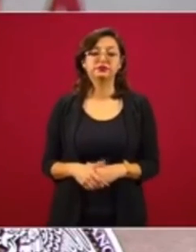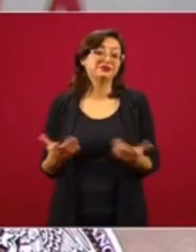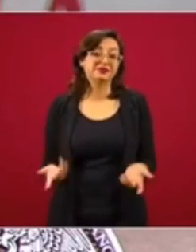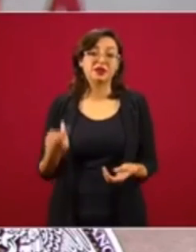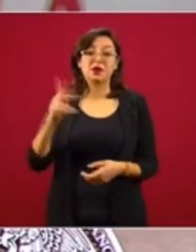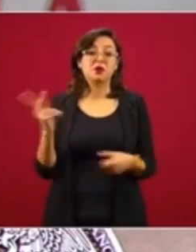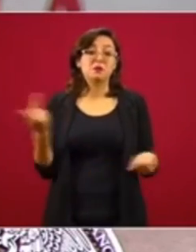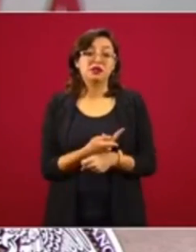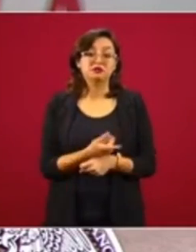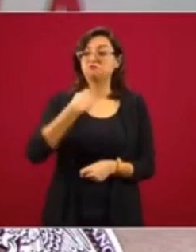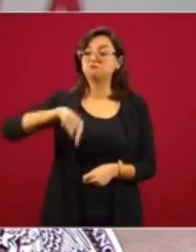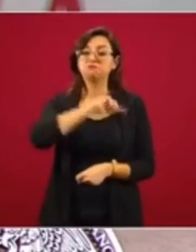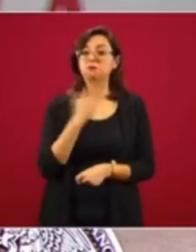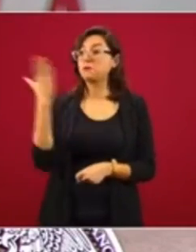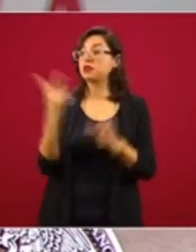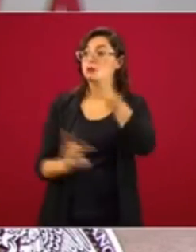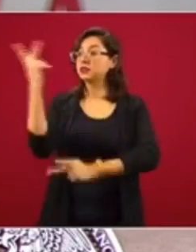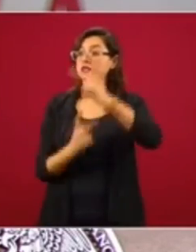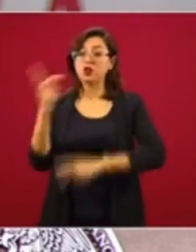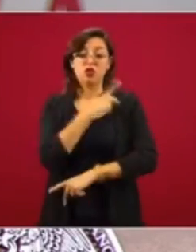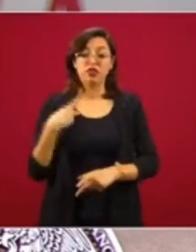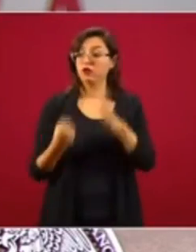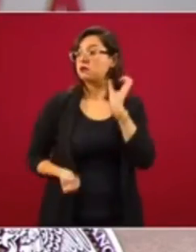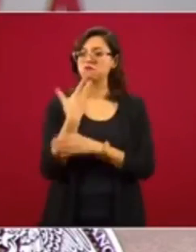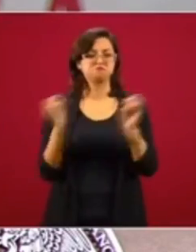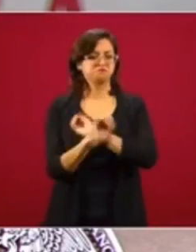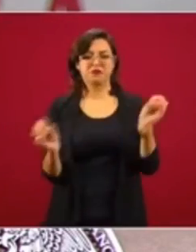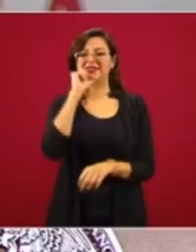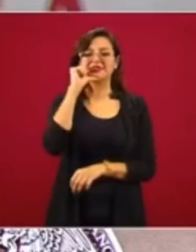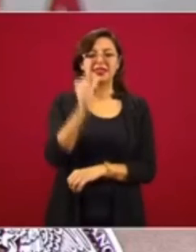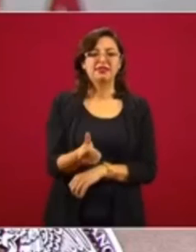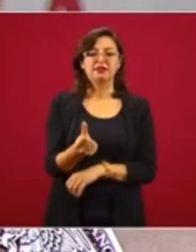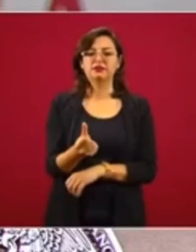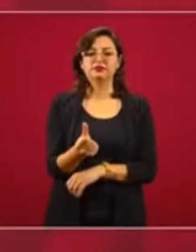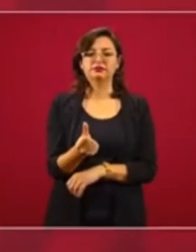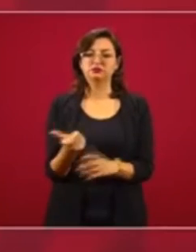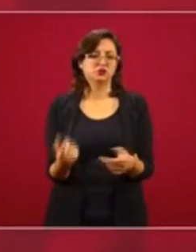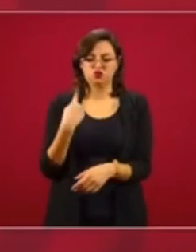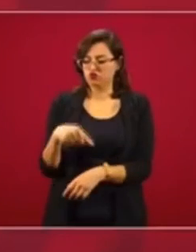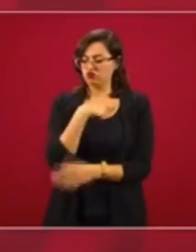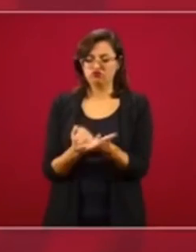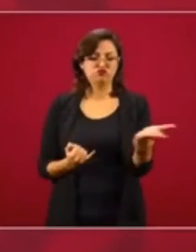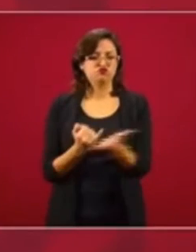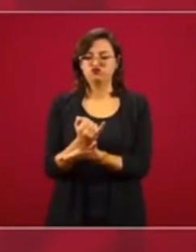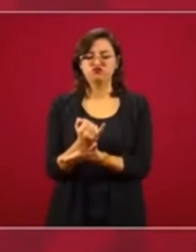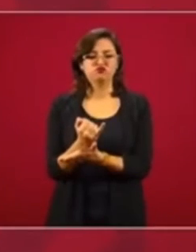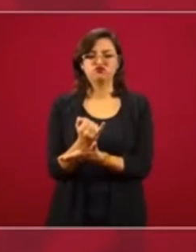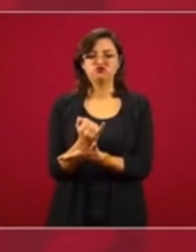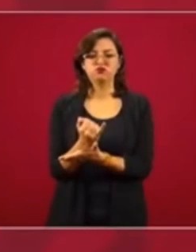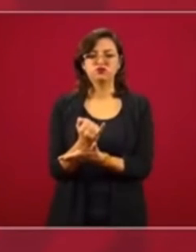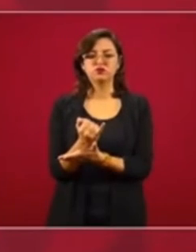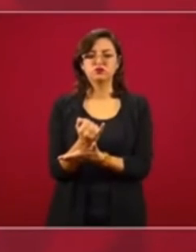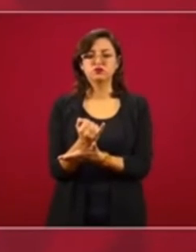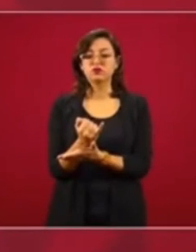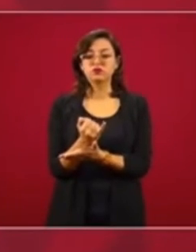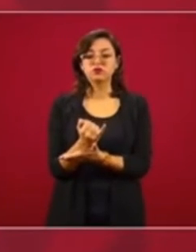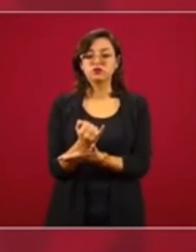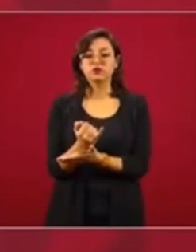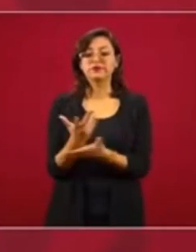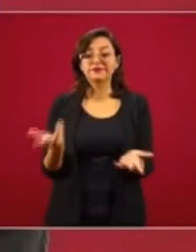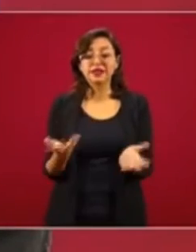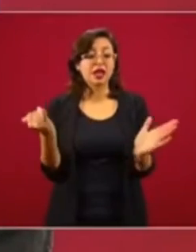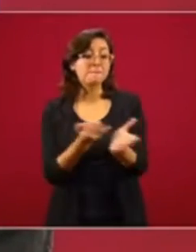contratamos créditos. No hay endeudamiento, como política, como no hay